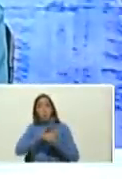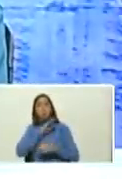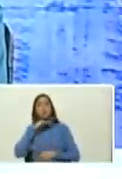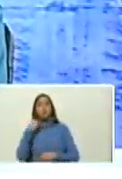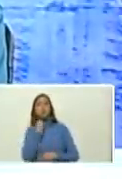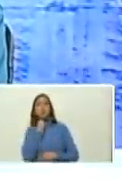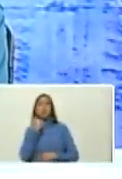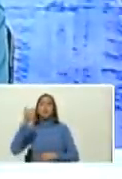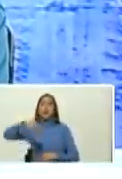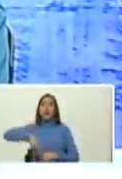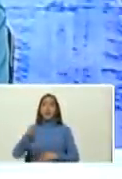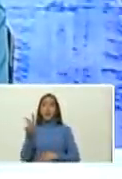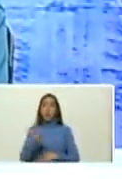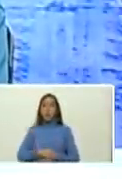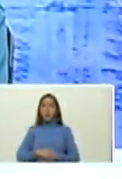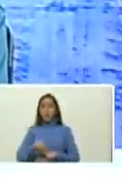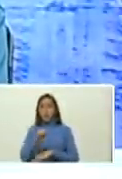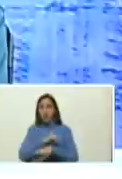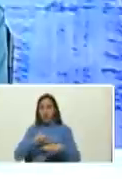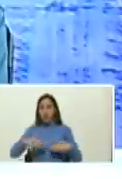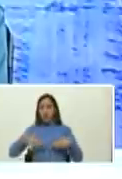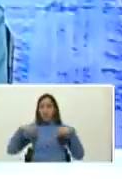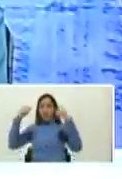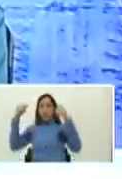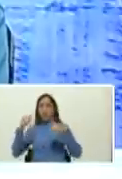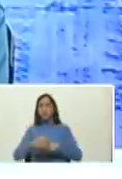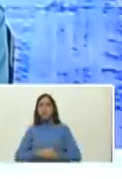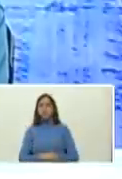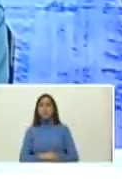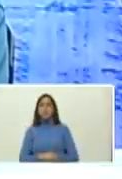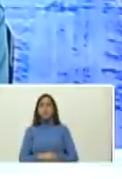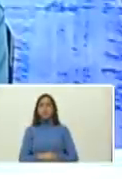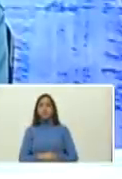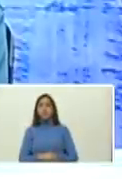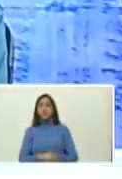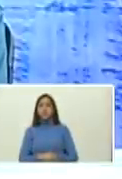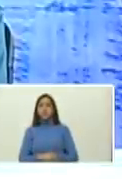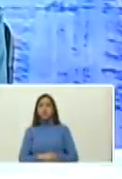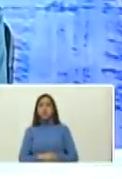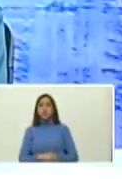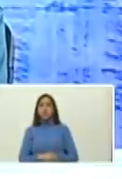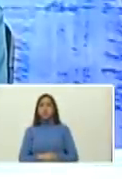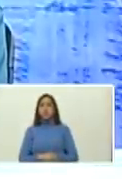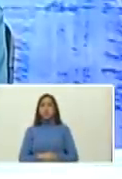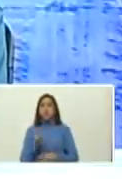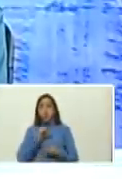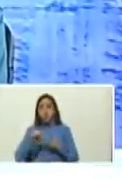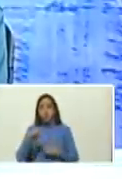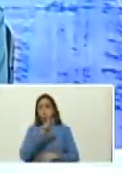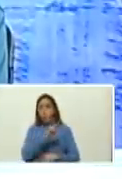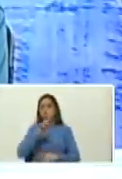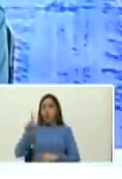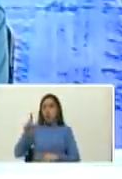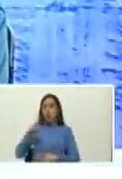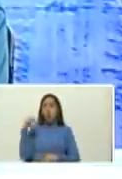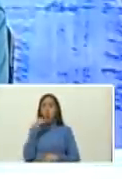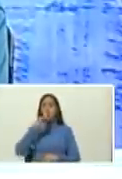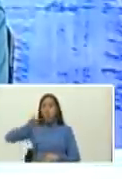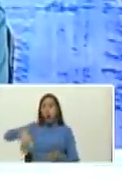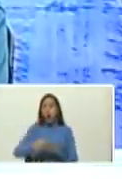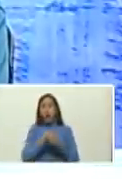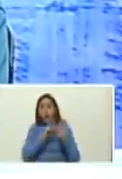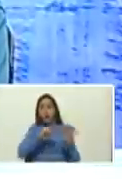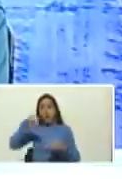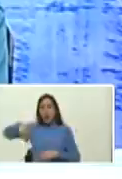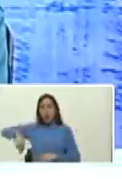Venezuela Ministerio del Poder Popular para la Salud durante la semana del 31 de octubre al 7 de